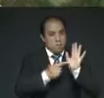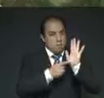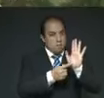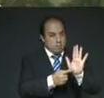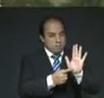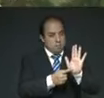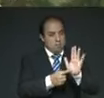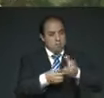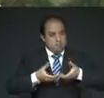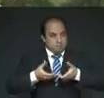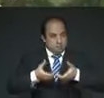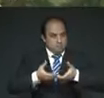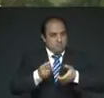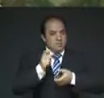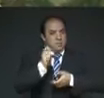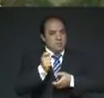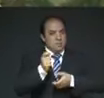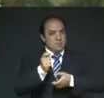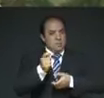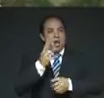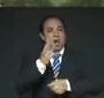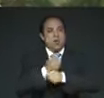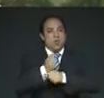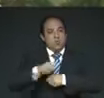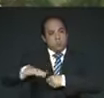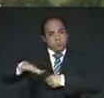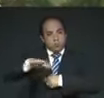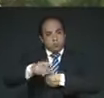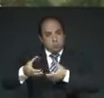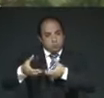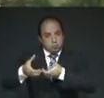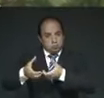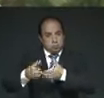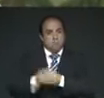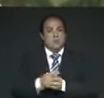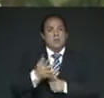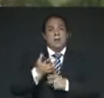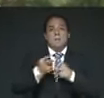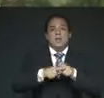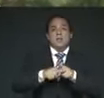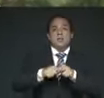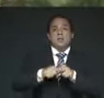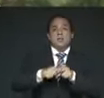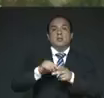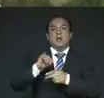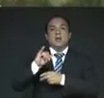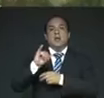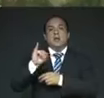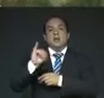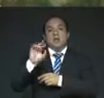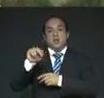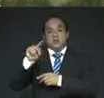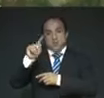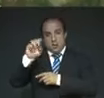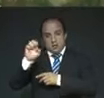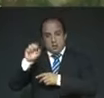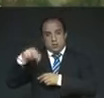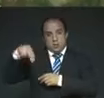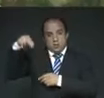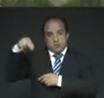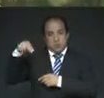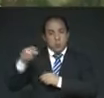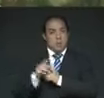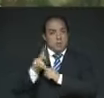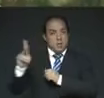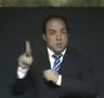que hoy inauguramos, corresponde al cuarto tramo, y va desde Insurgentes Norte, por el Poniente, hasta